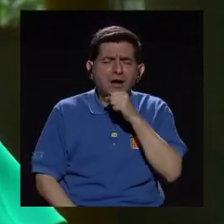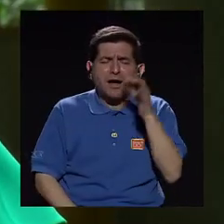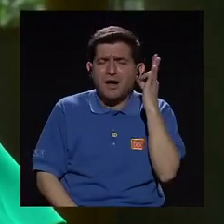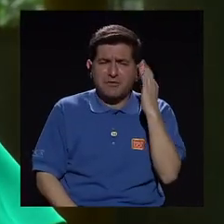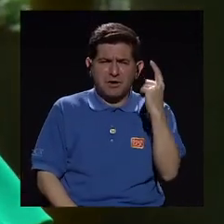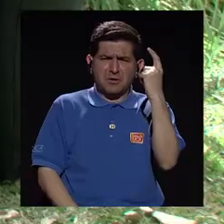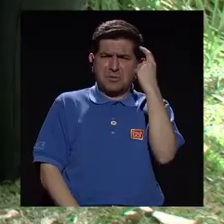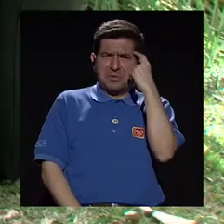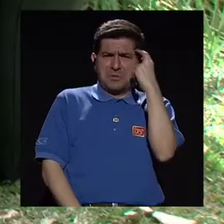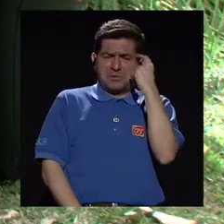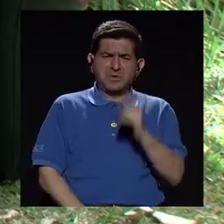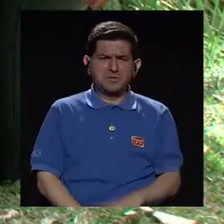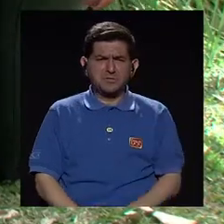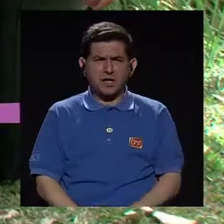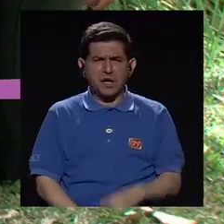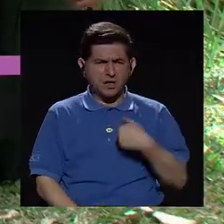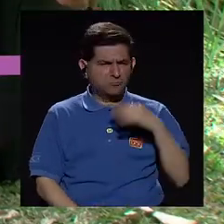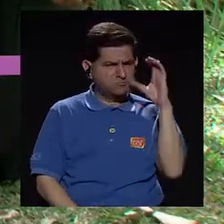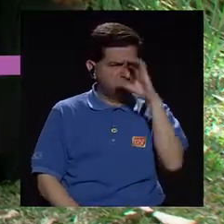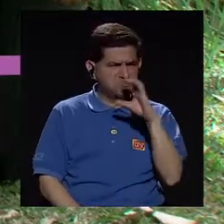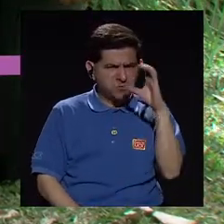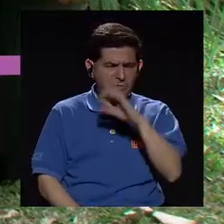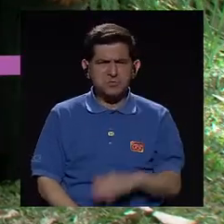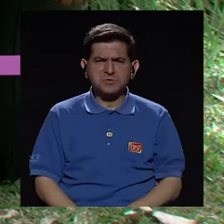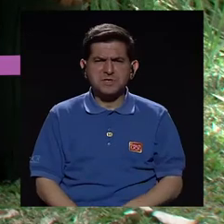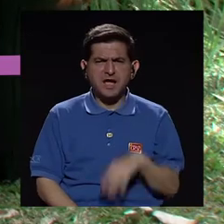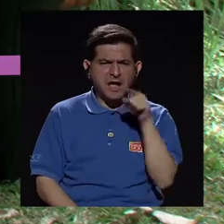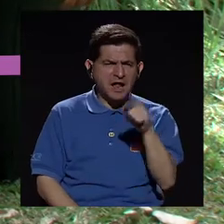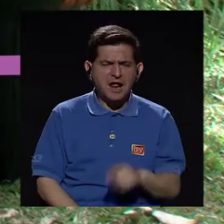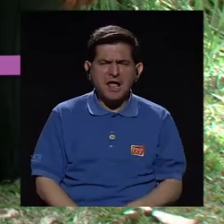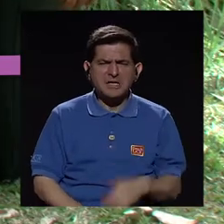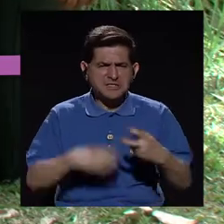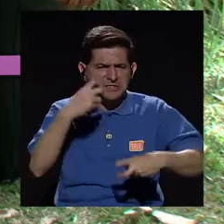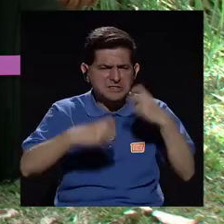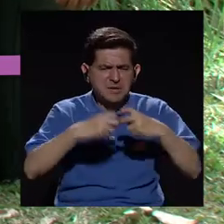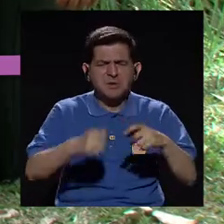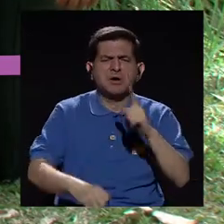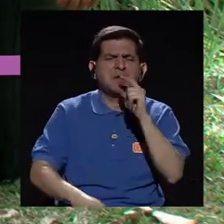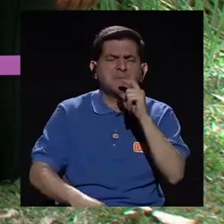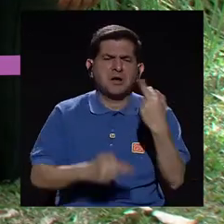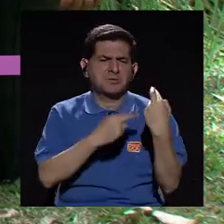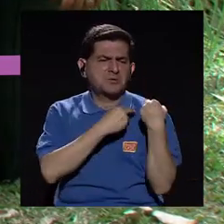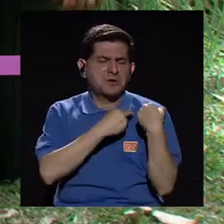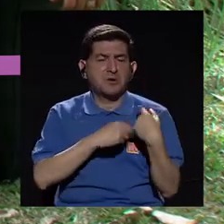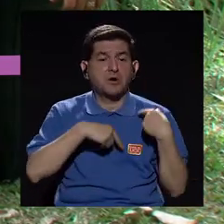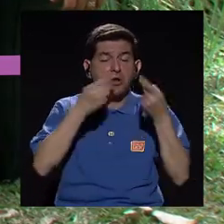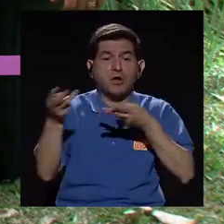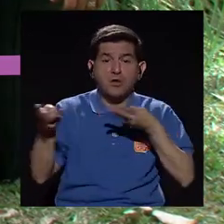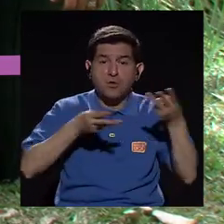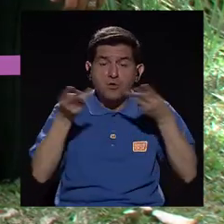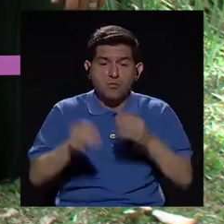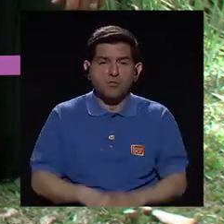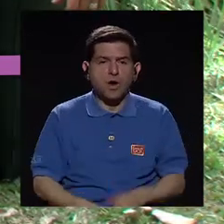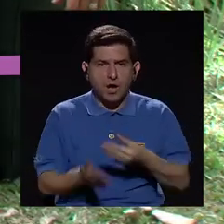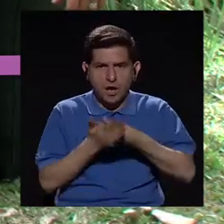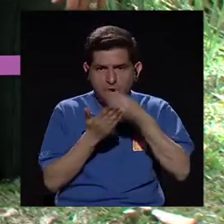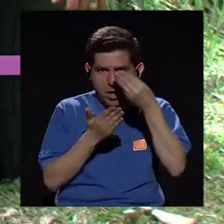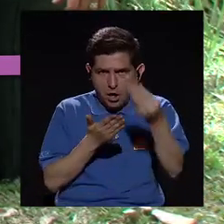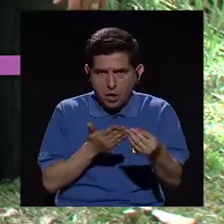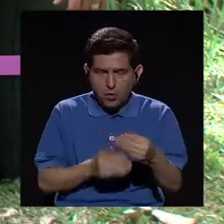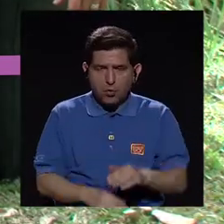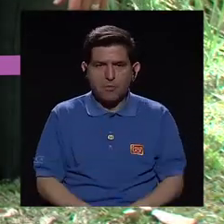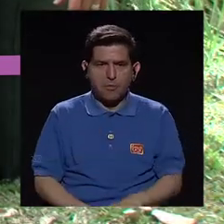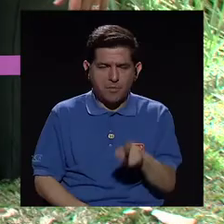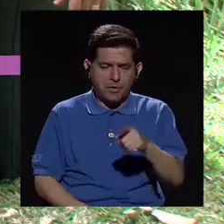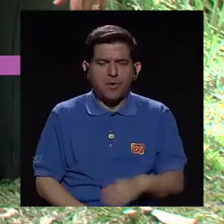pensó, yo voy a buscar quién me está haciendo estas diabluras y se fue al mercado y se compró